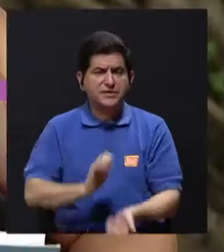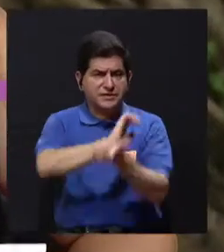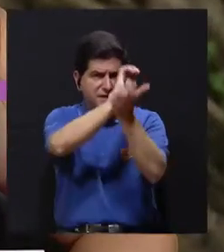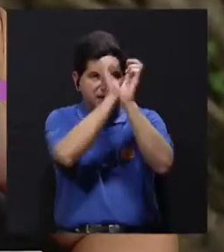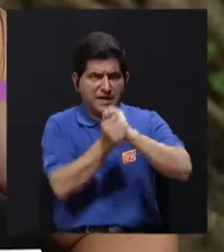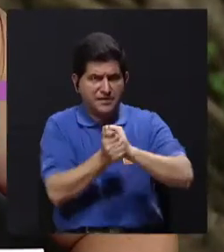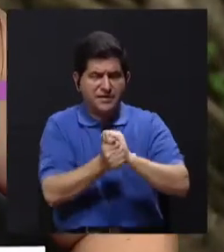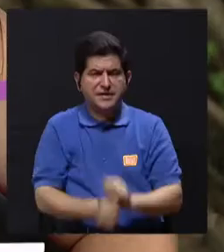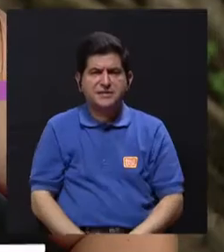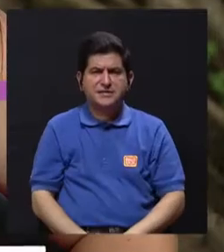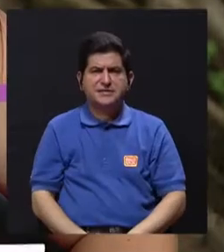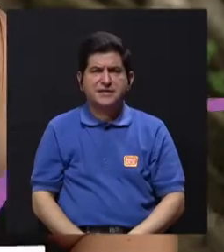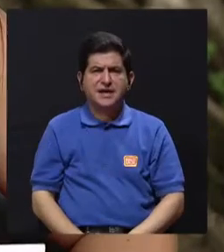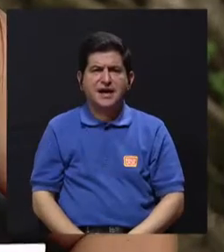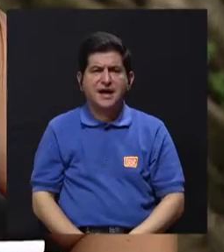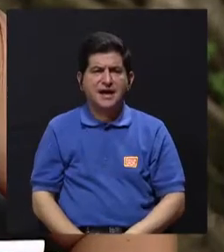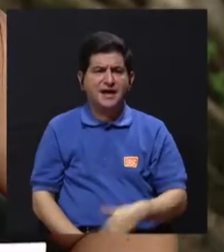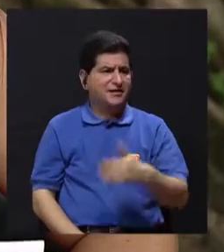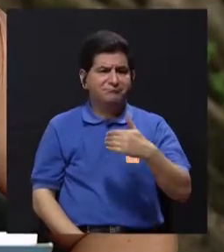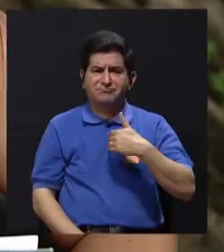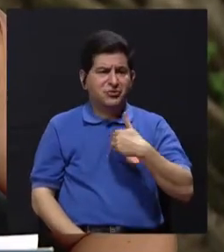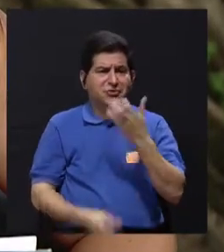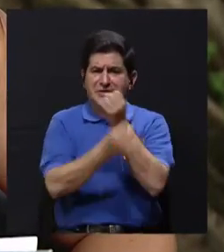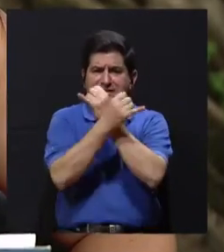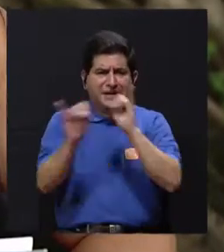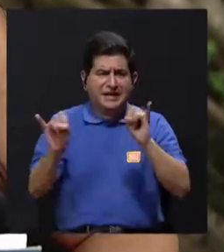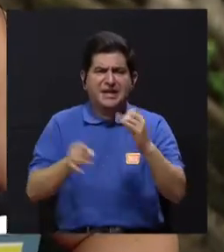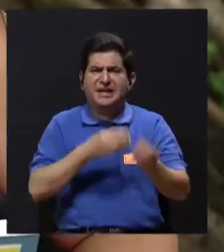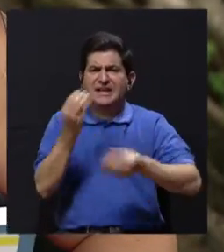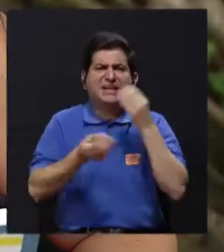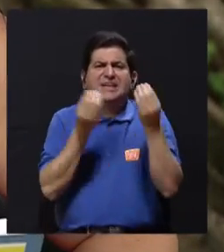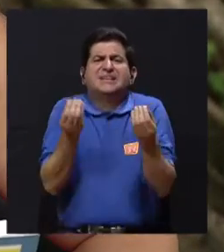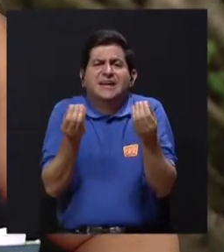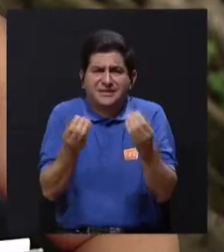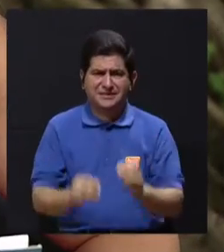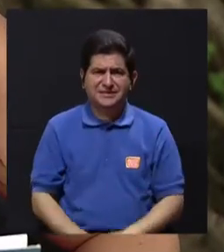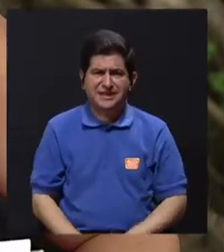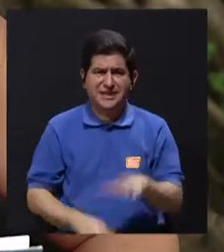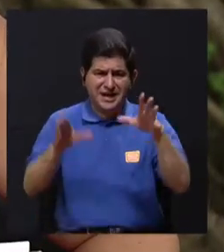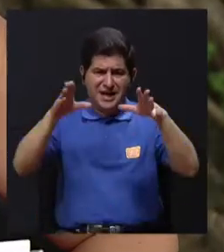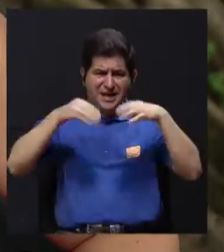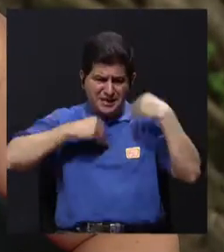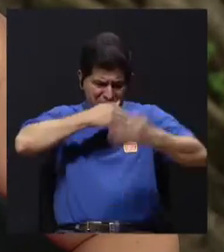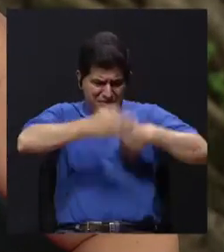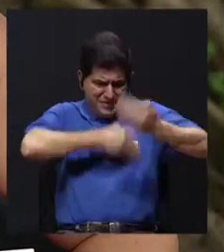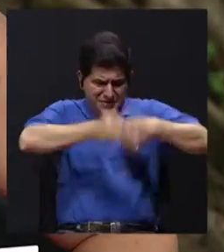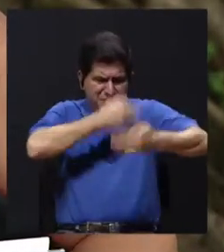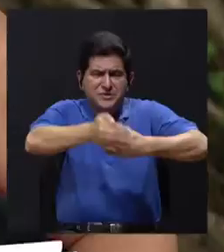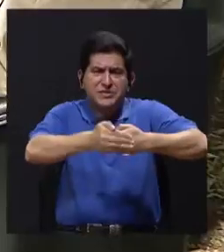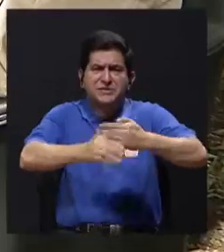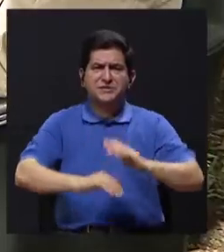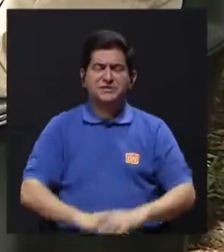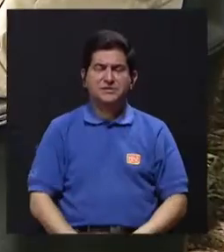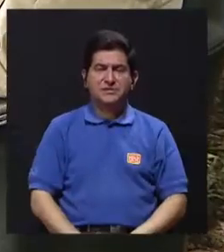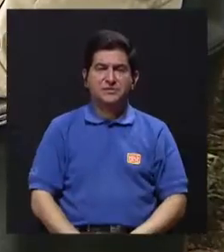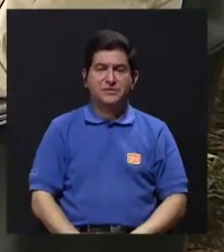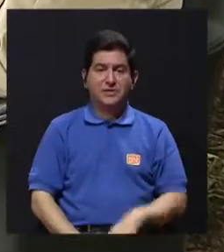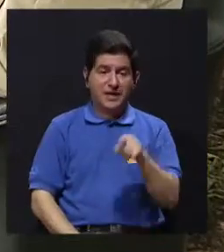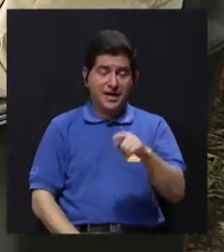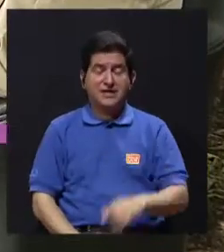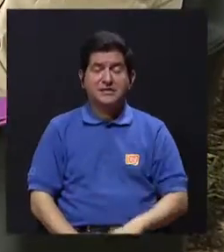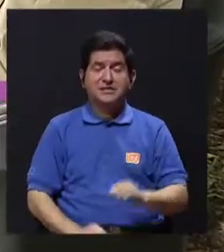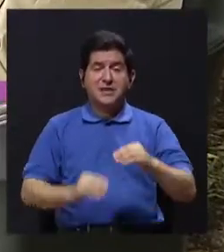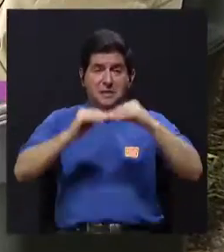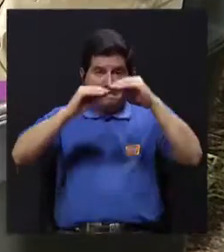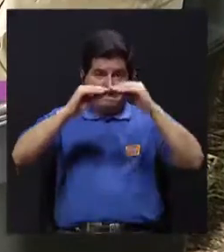adaptarse a perder la independencia? ¿Y cómo se hace? ¿Cómo hacemos para adaptarnos a este proceso? Claro, es una